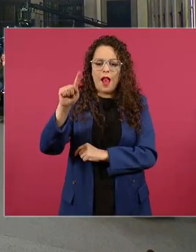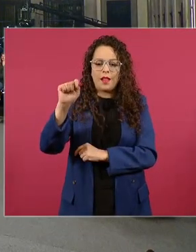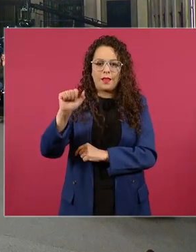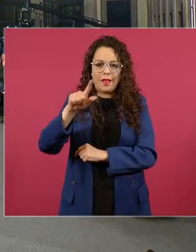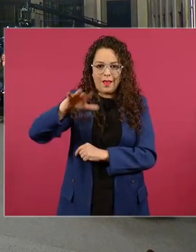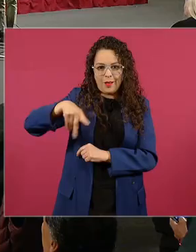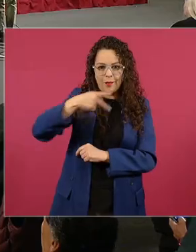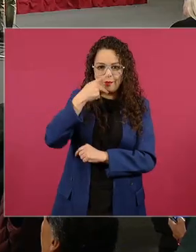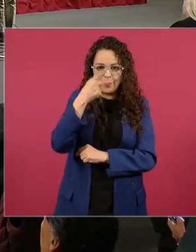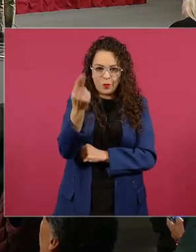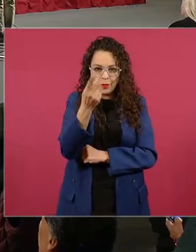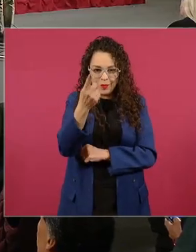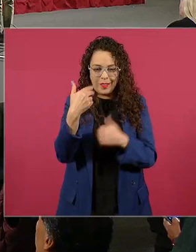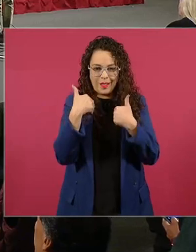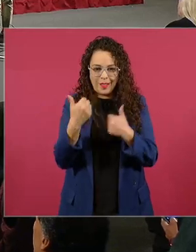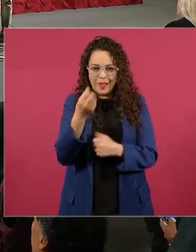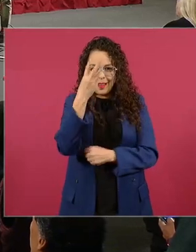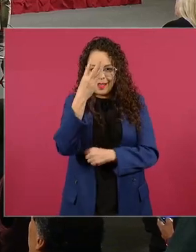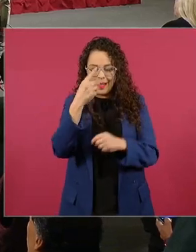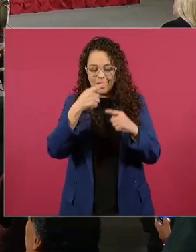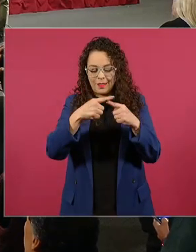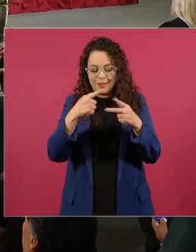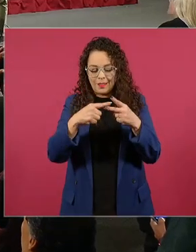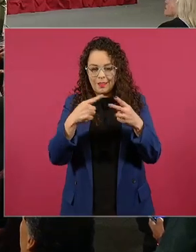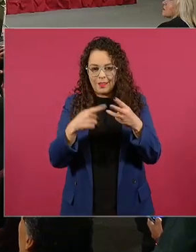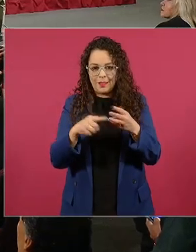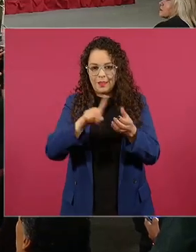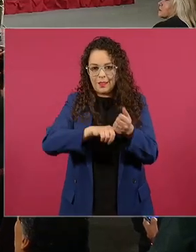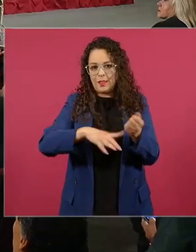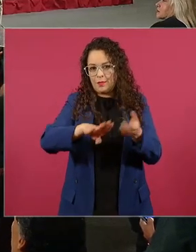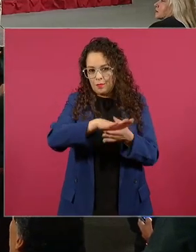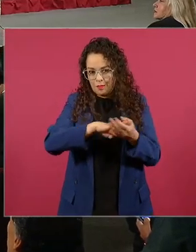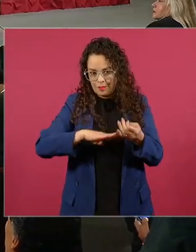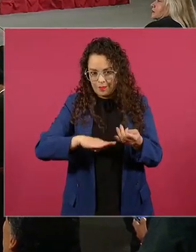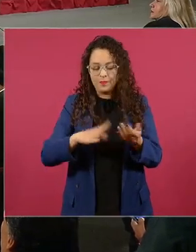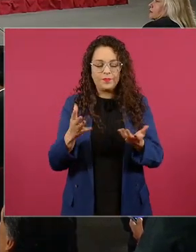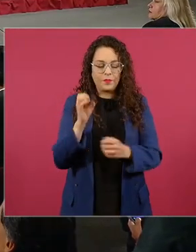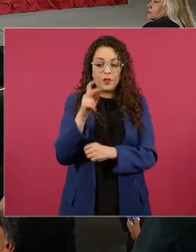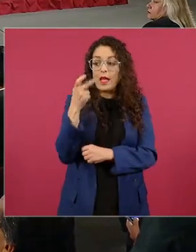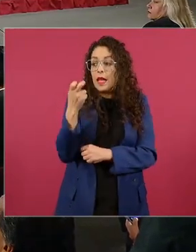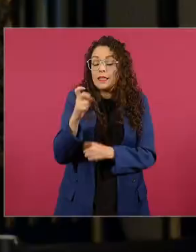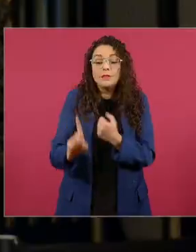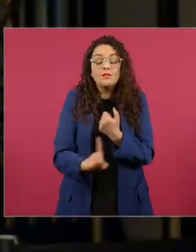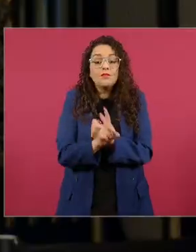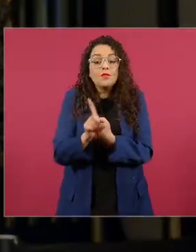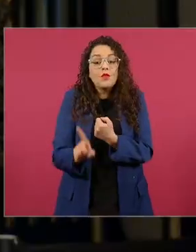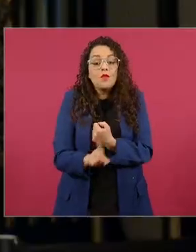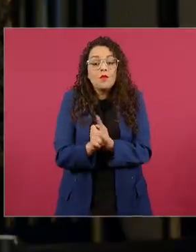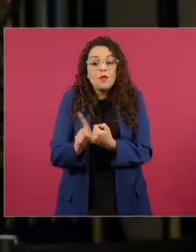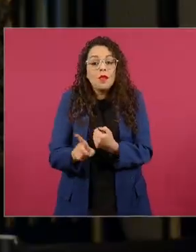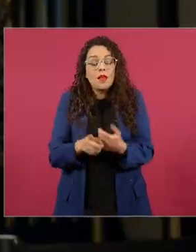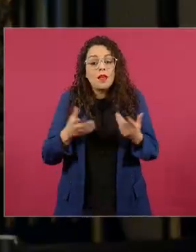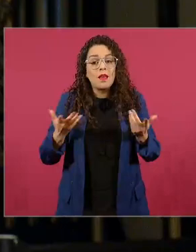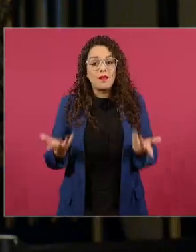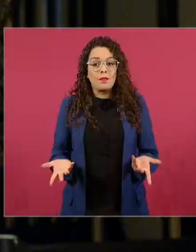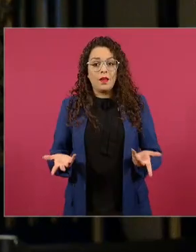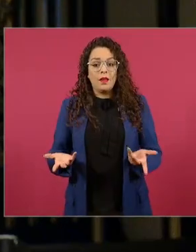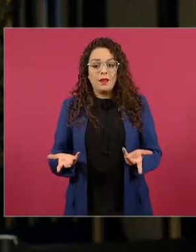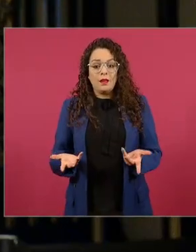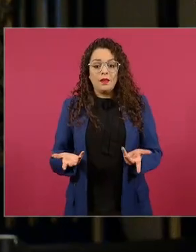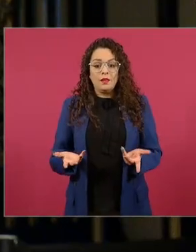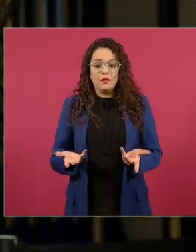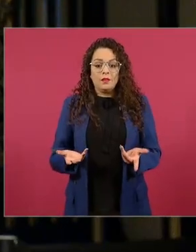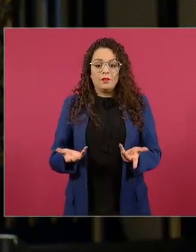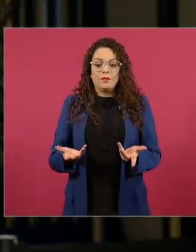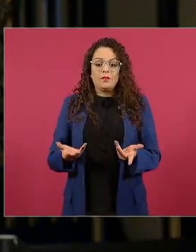momento ahora el asunto es que bueno ese es el problema se han planteado algunas soluciones una es